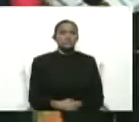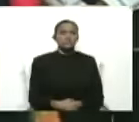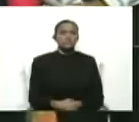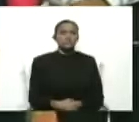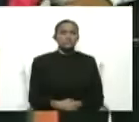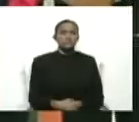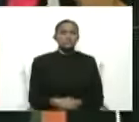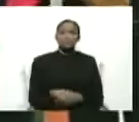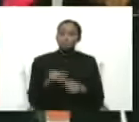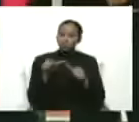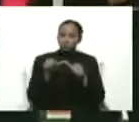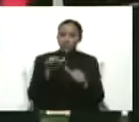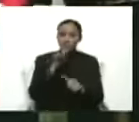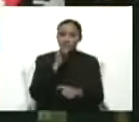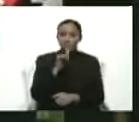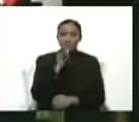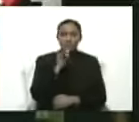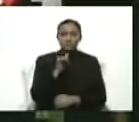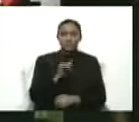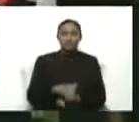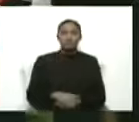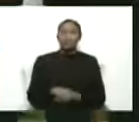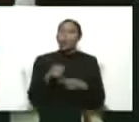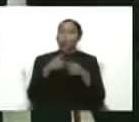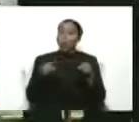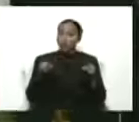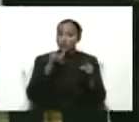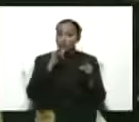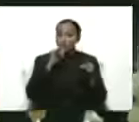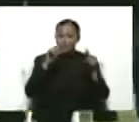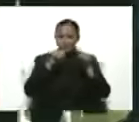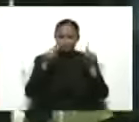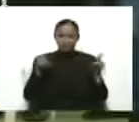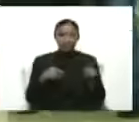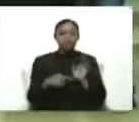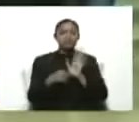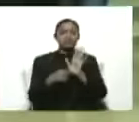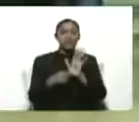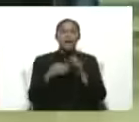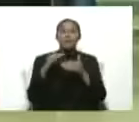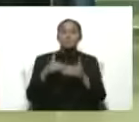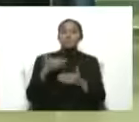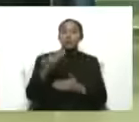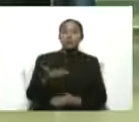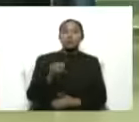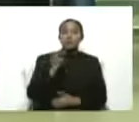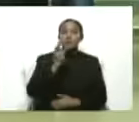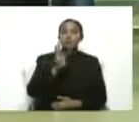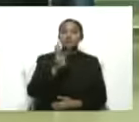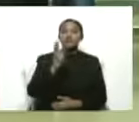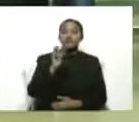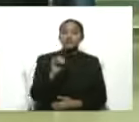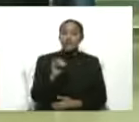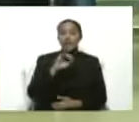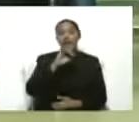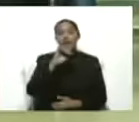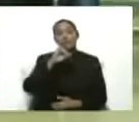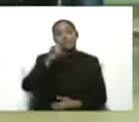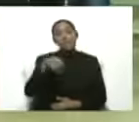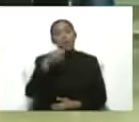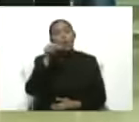Continuamos, pues cuesta el llamado a la participación el próximo 30 de junio,